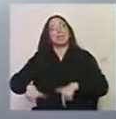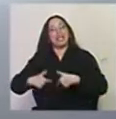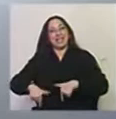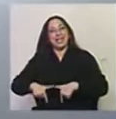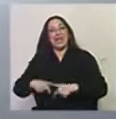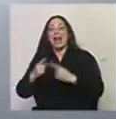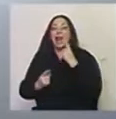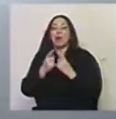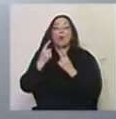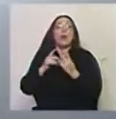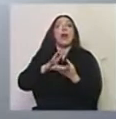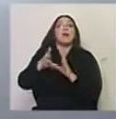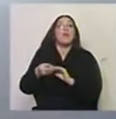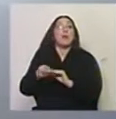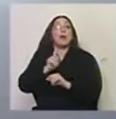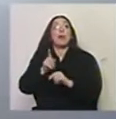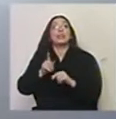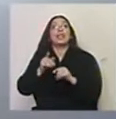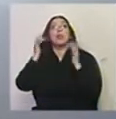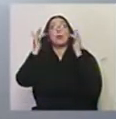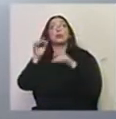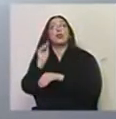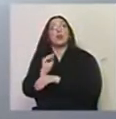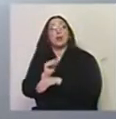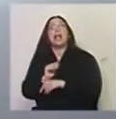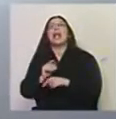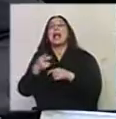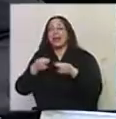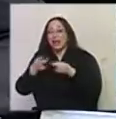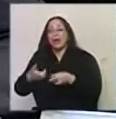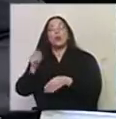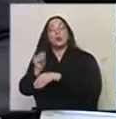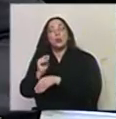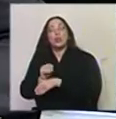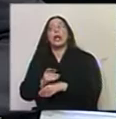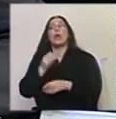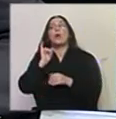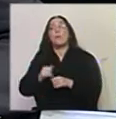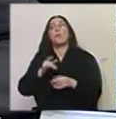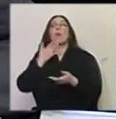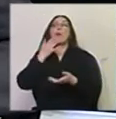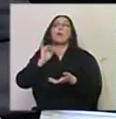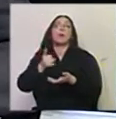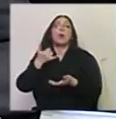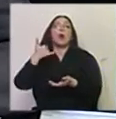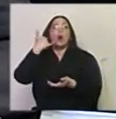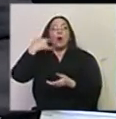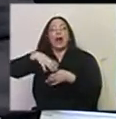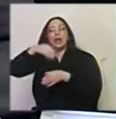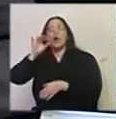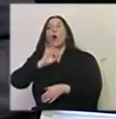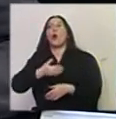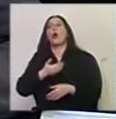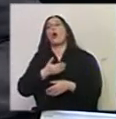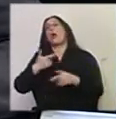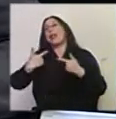u otra manera, que no son educación y cultura, están incidiendo en cultura, así como los entes públicos, así como los gobiernos departamentales, los